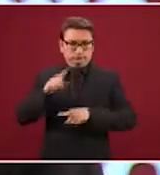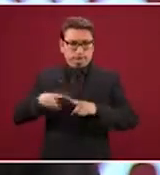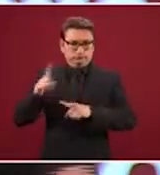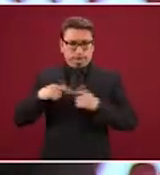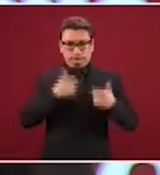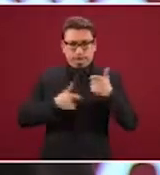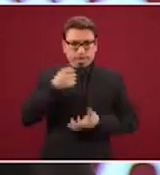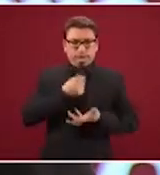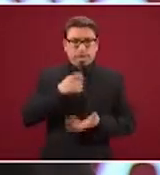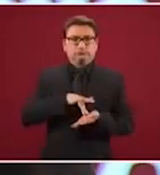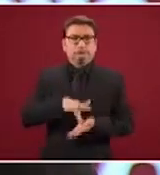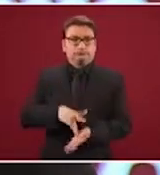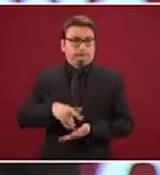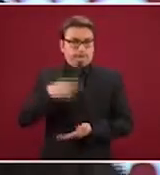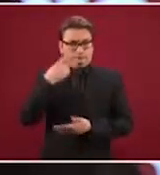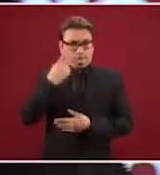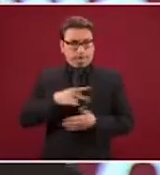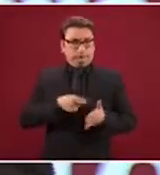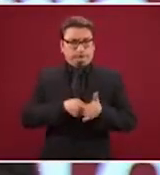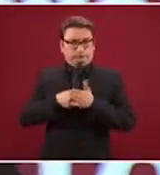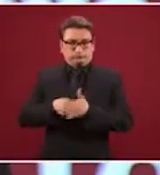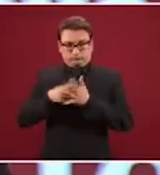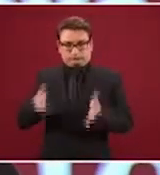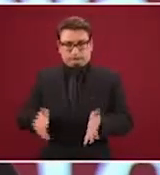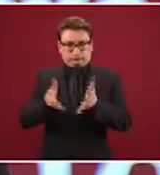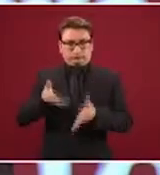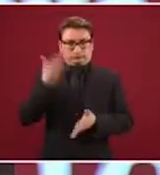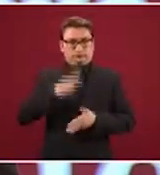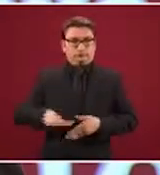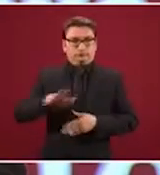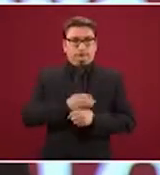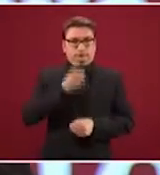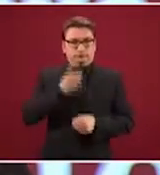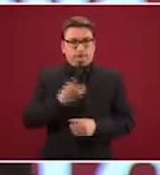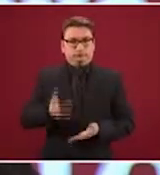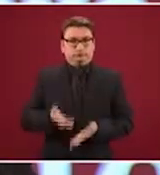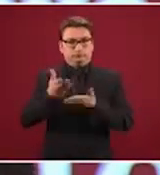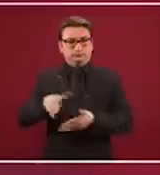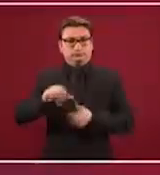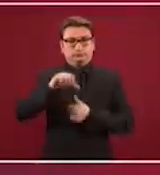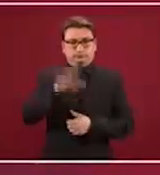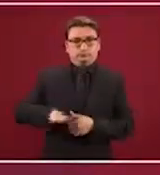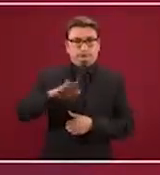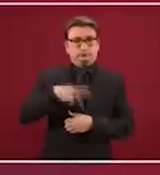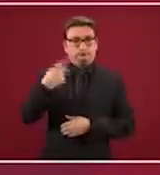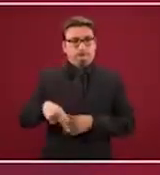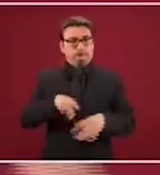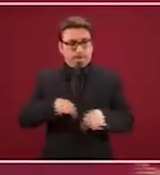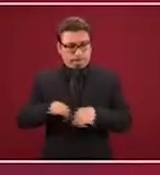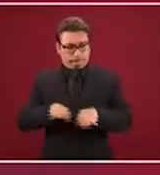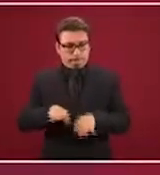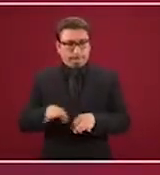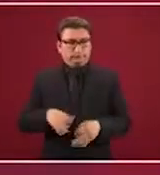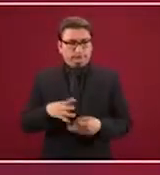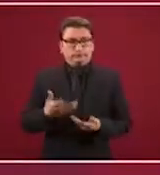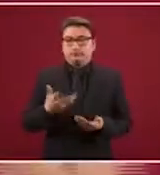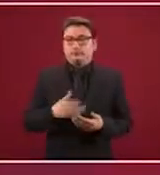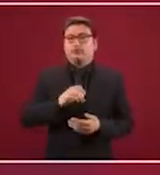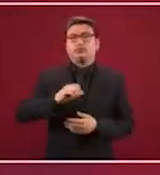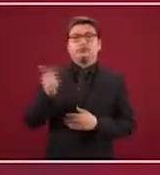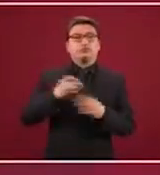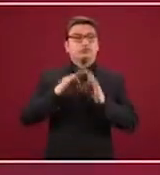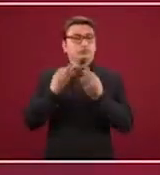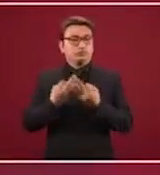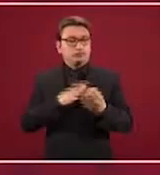es un gran avance de México, que es vamos a ofrecerles oportunidades ahí donde trabajan. Ahora, ¿cuál es el modelo alterno?, que